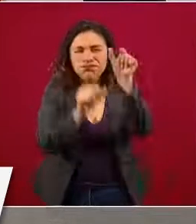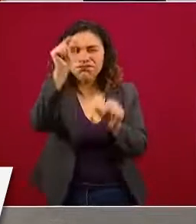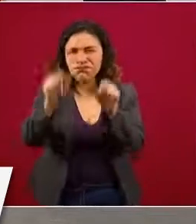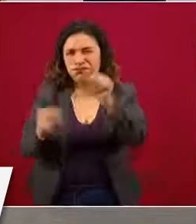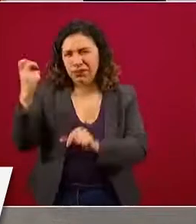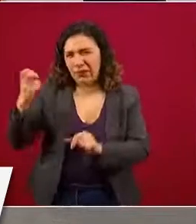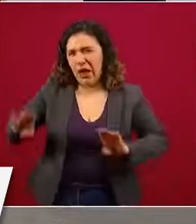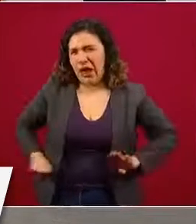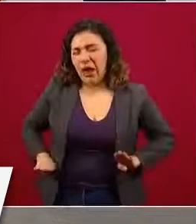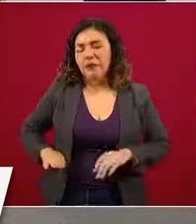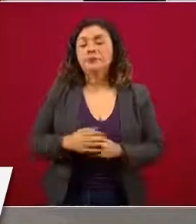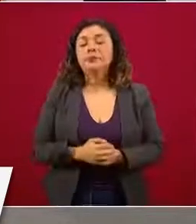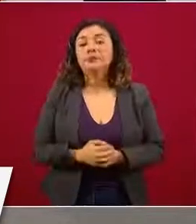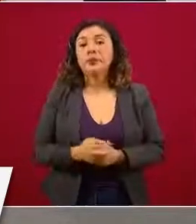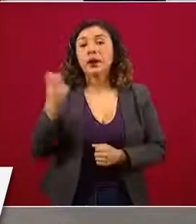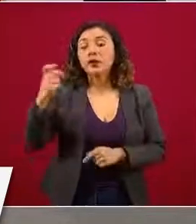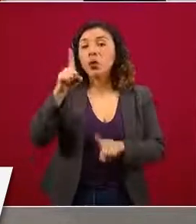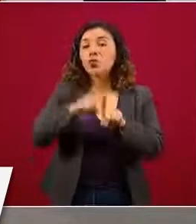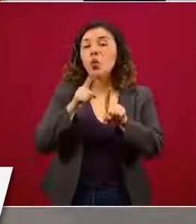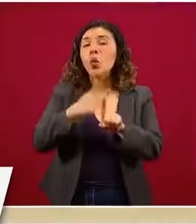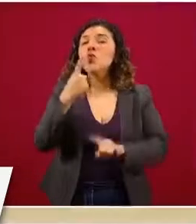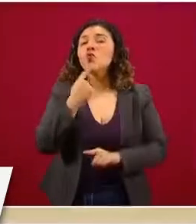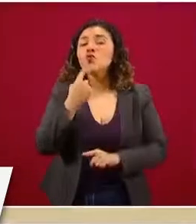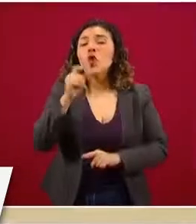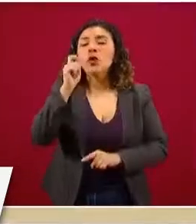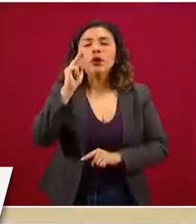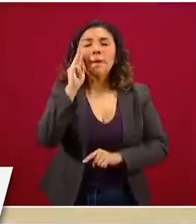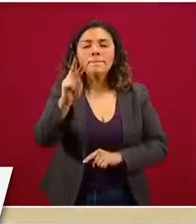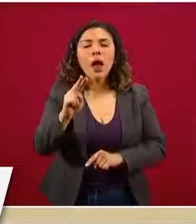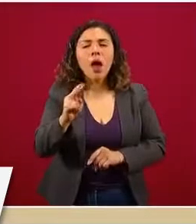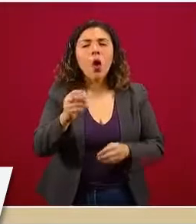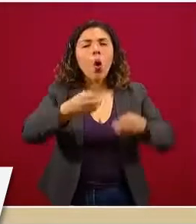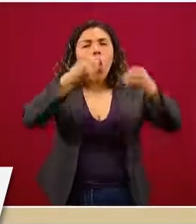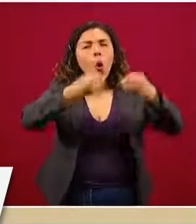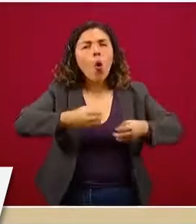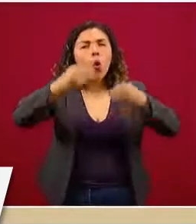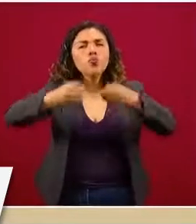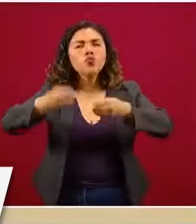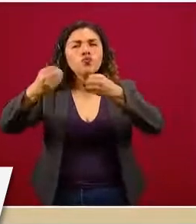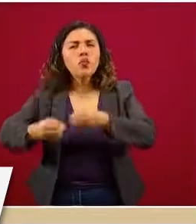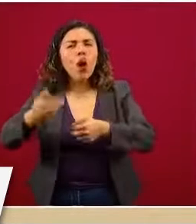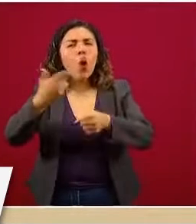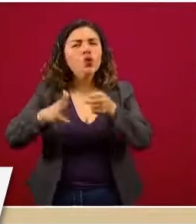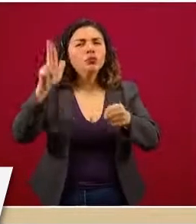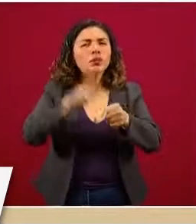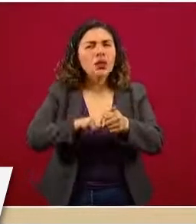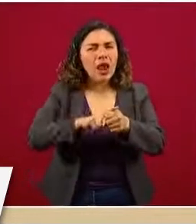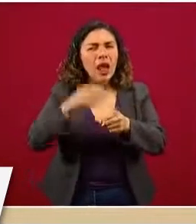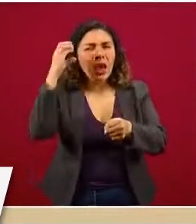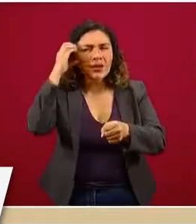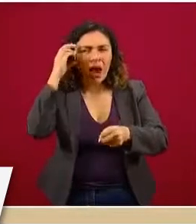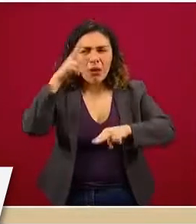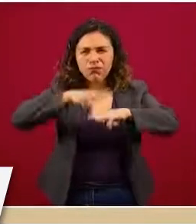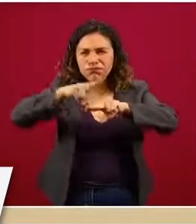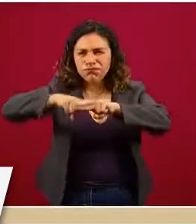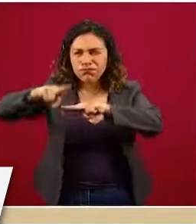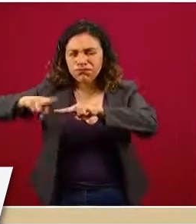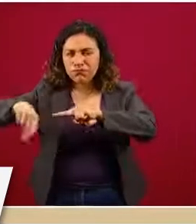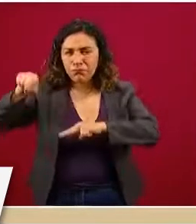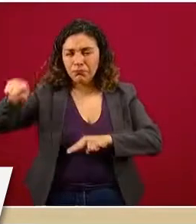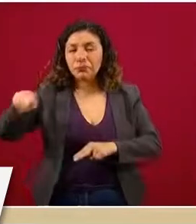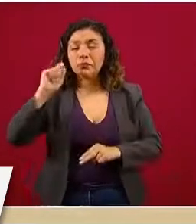En la primera, en color rojo, vemos el porcentaje de ocupación de las camas de hospitalización general